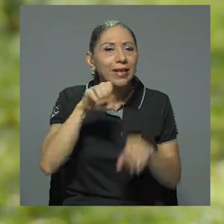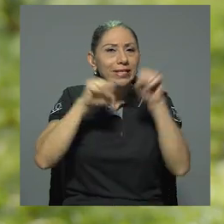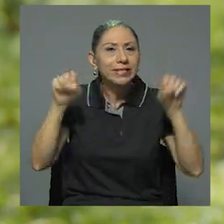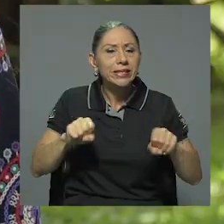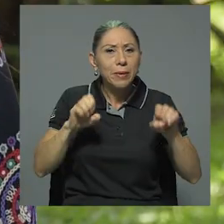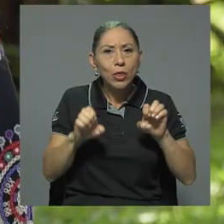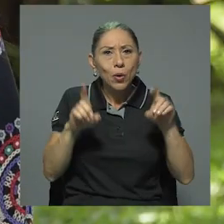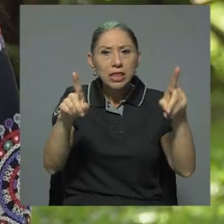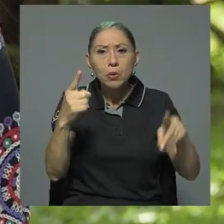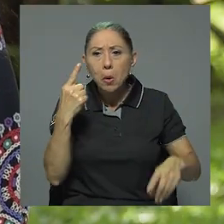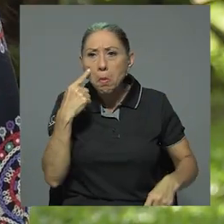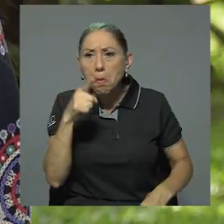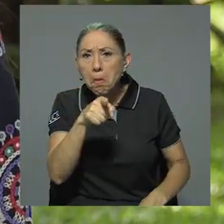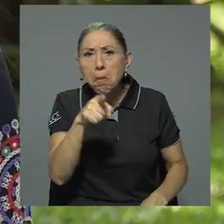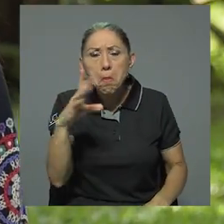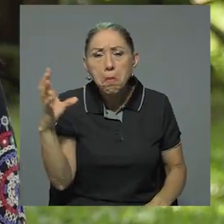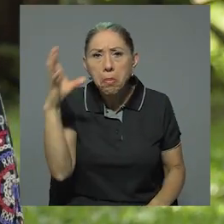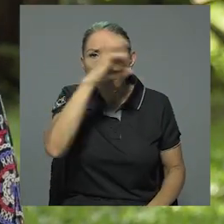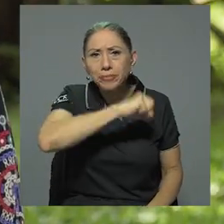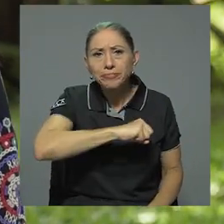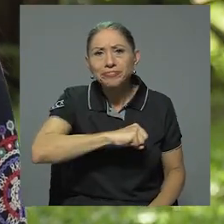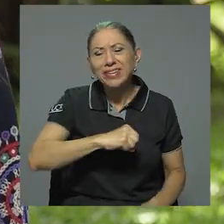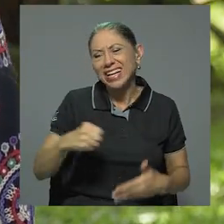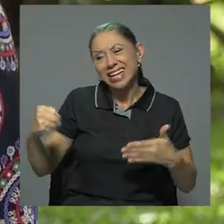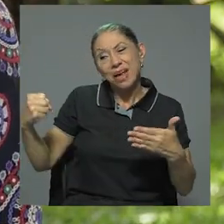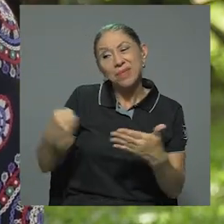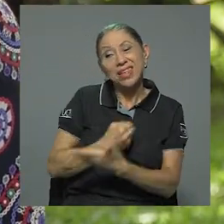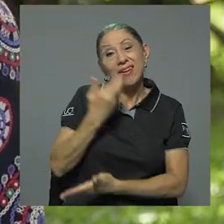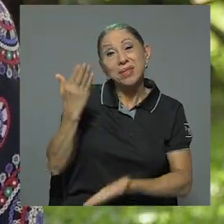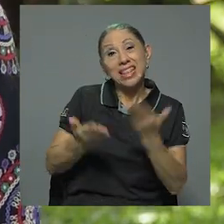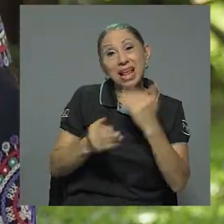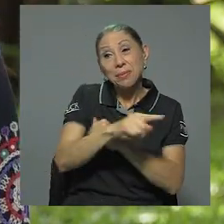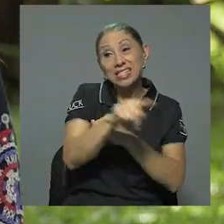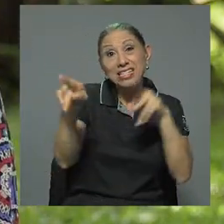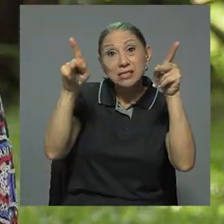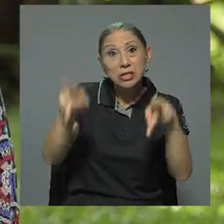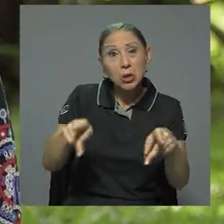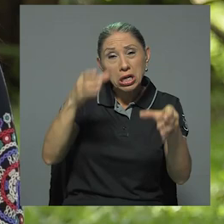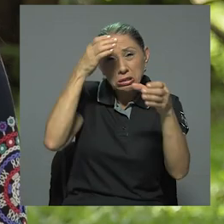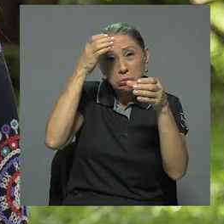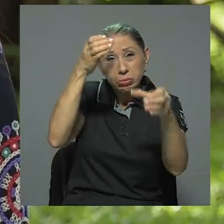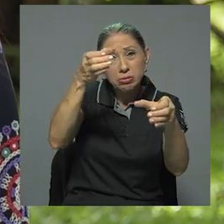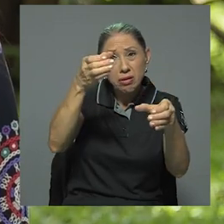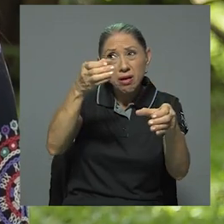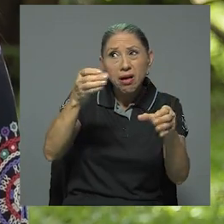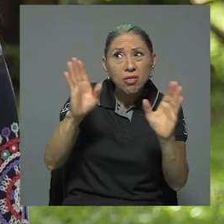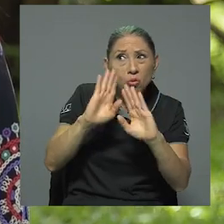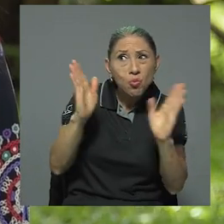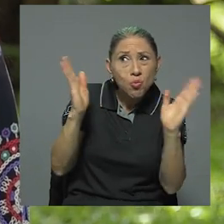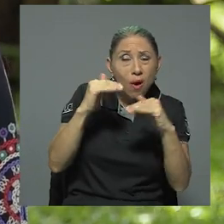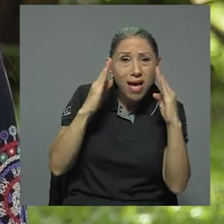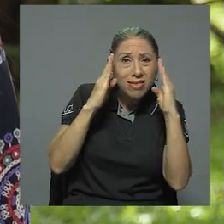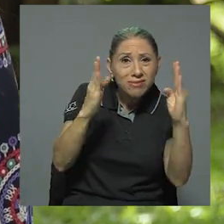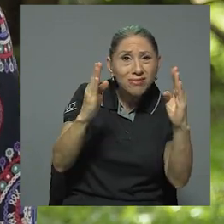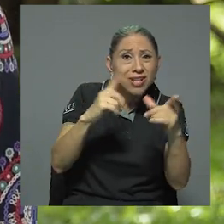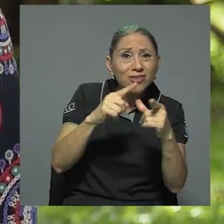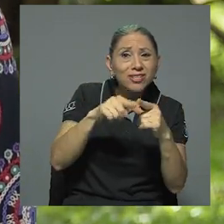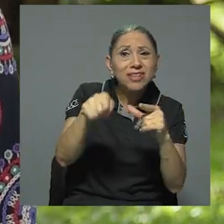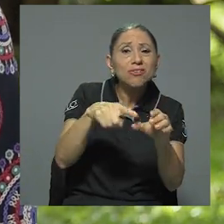educativo? Claro, lamentablemente estas personas pueden desertar del sistema educativo, pero sobre todo ocurre algo que es la